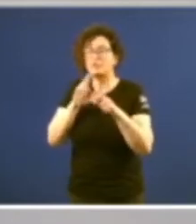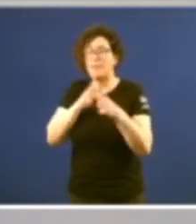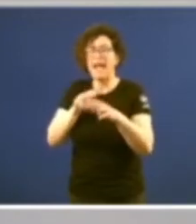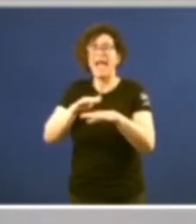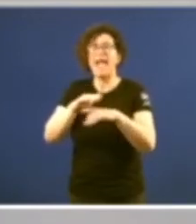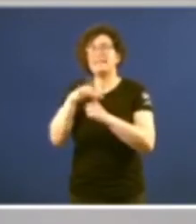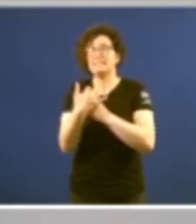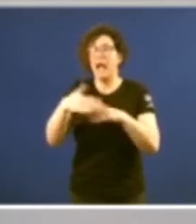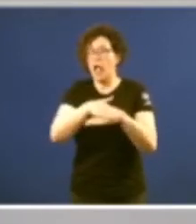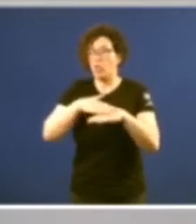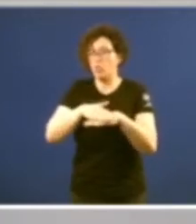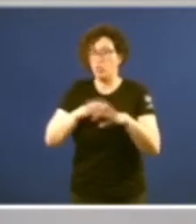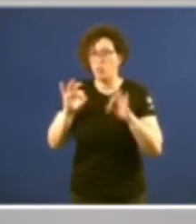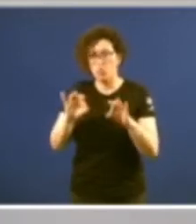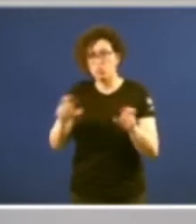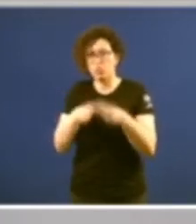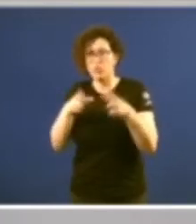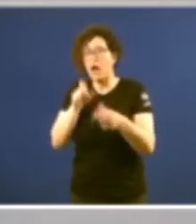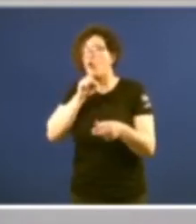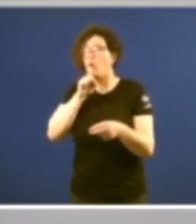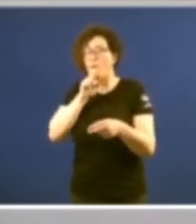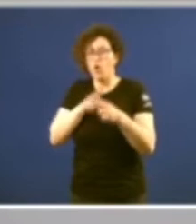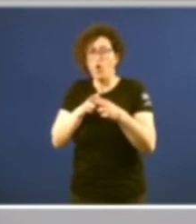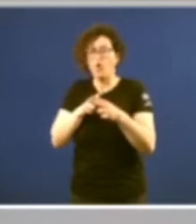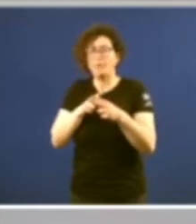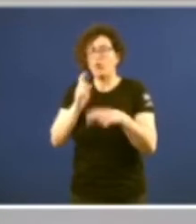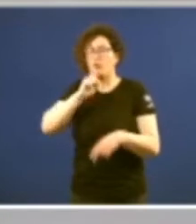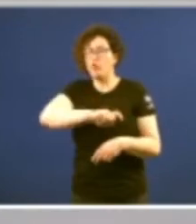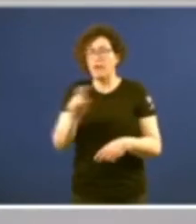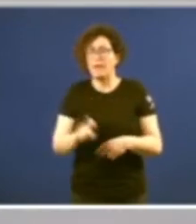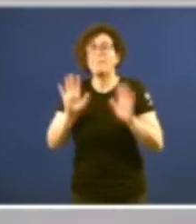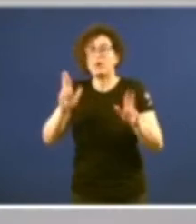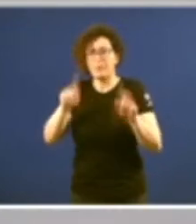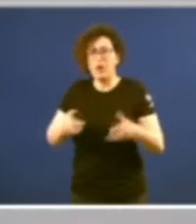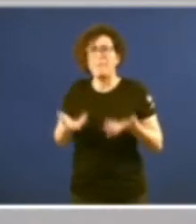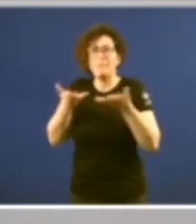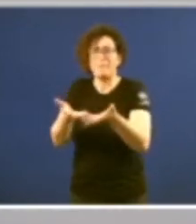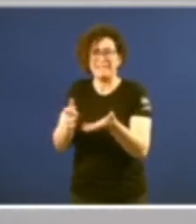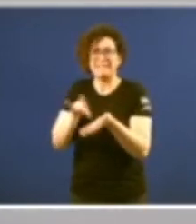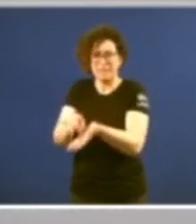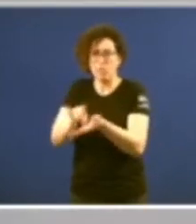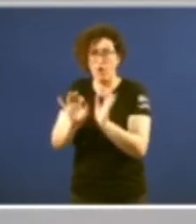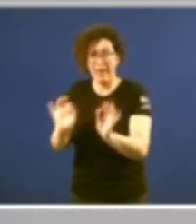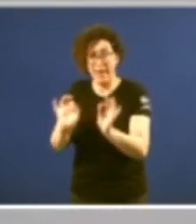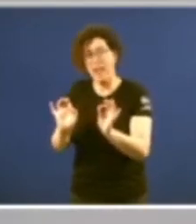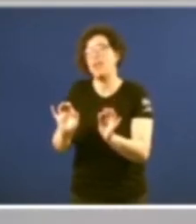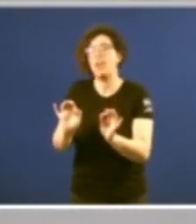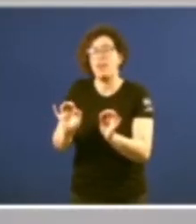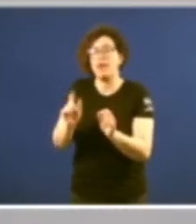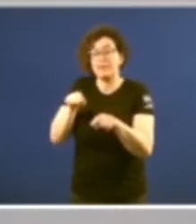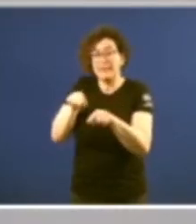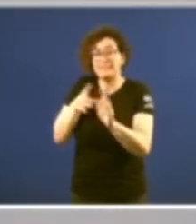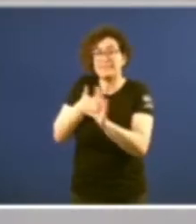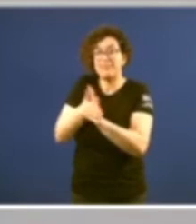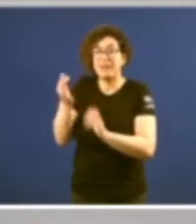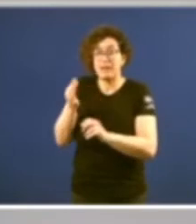como un Estado fundacional, pero como un Estado prestacional, contribuye tamén a que